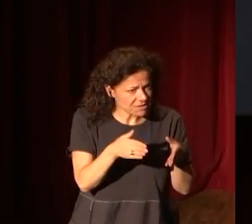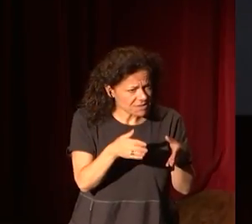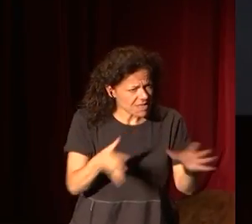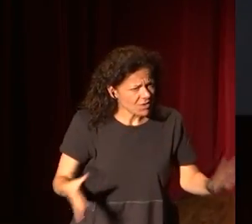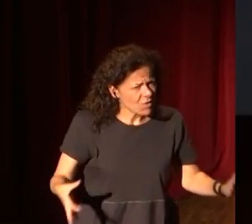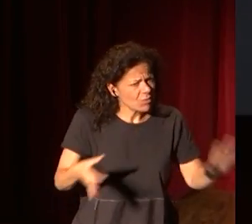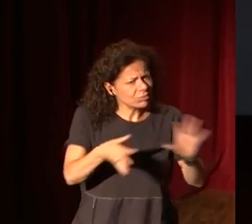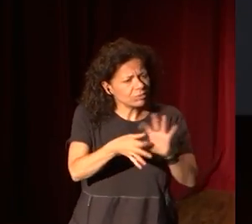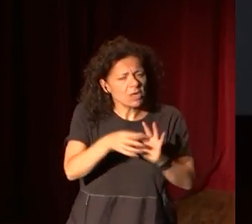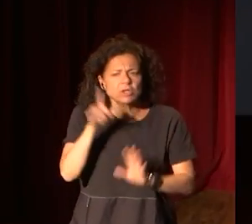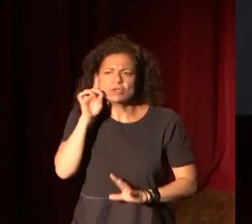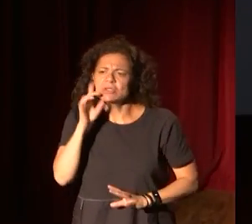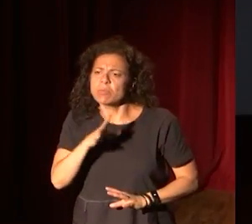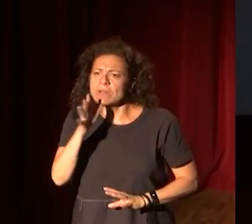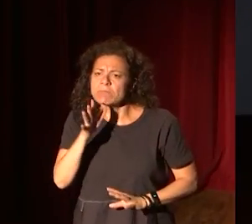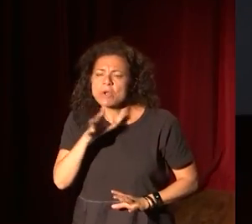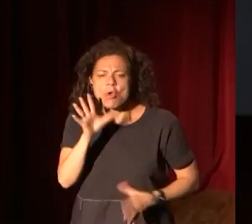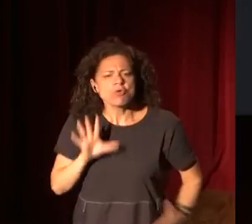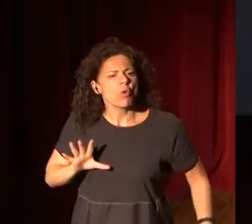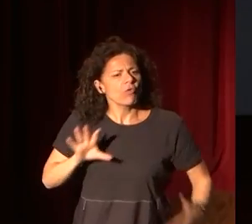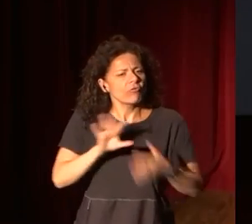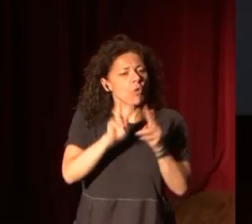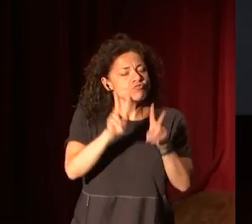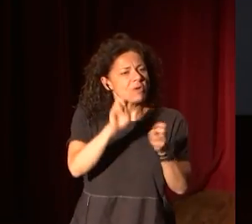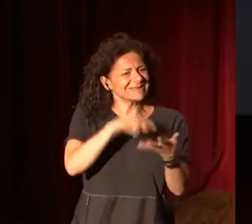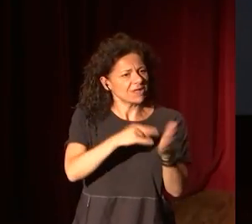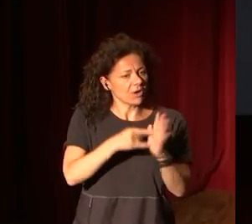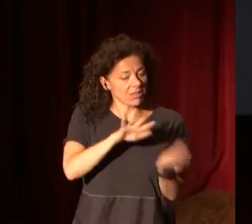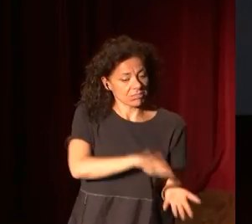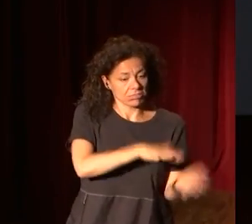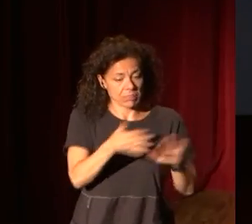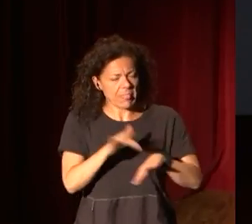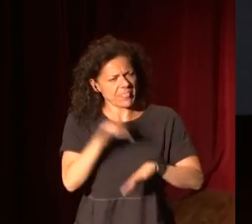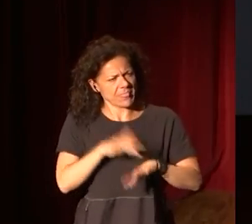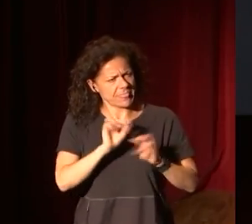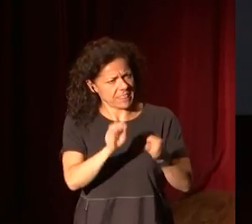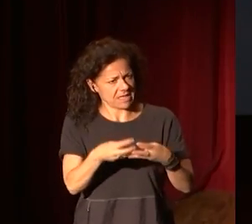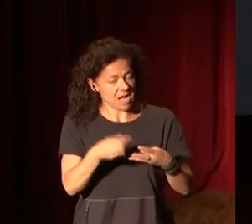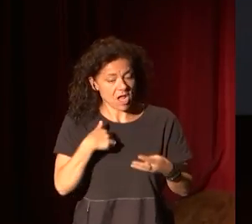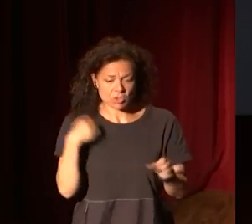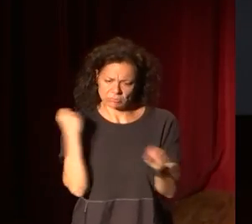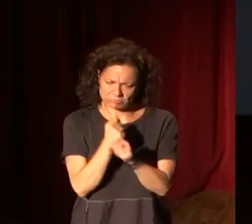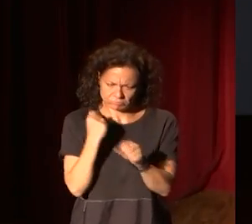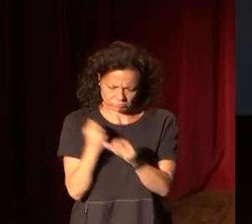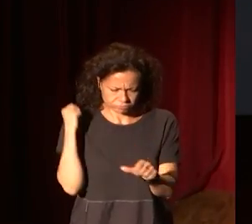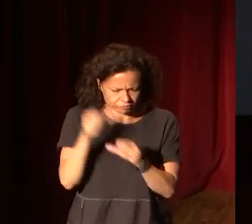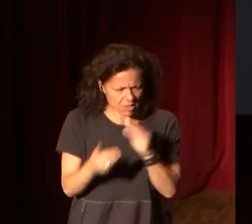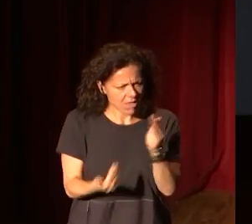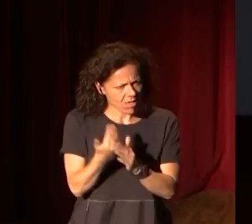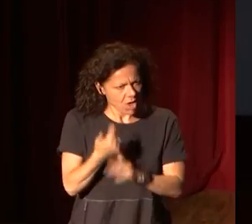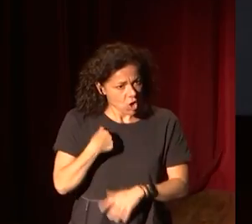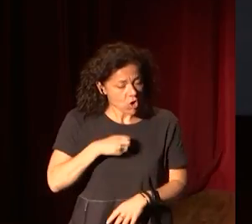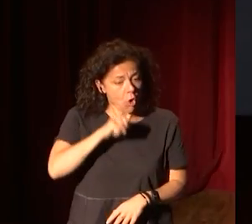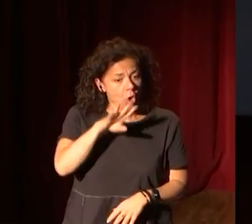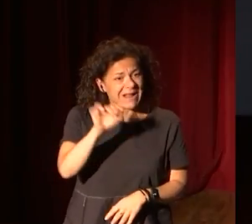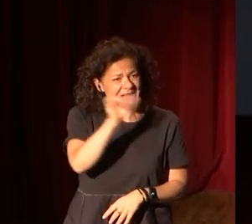y no sé muy bien por qué, con nuevas tecnologías y con transformación digital. Y sigo teniendo, cada día que trabajo aquí, y llevo 14 años